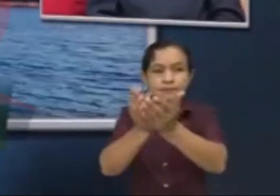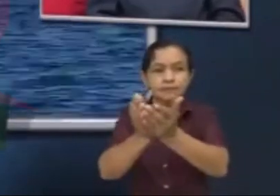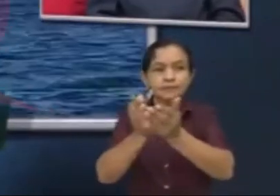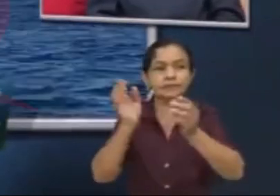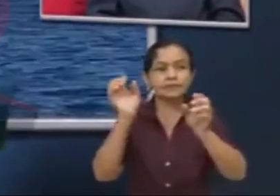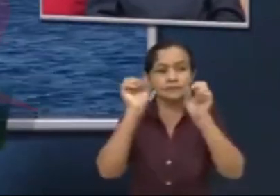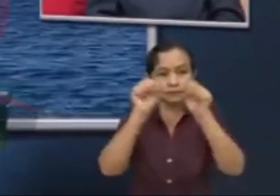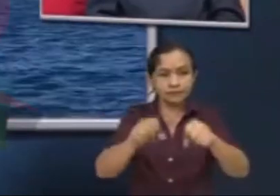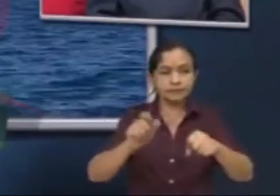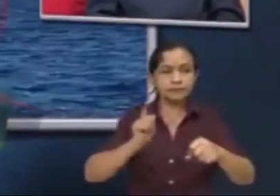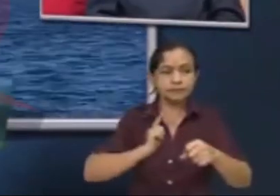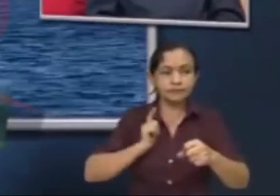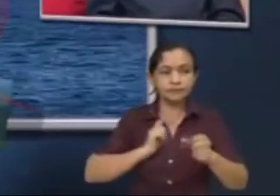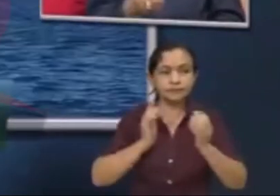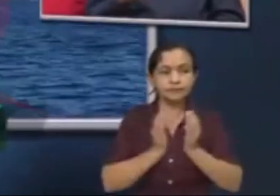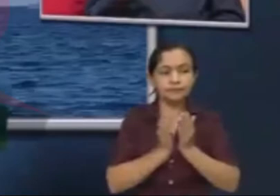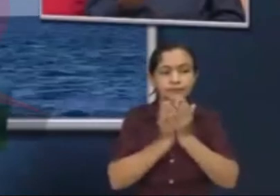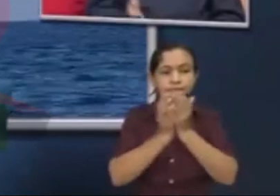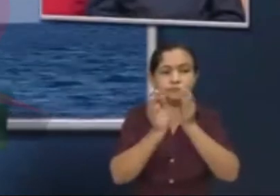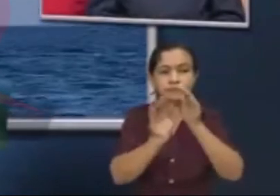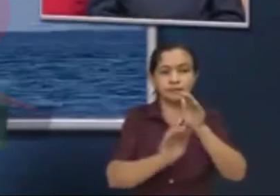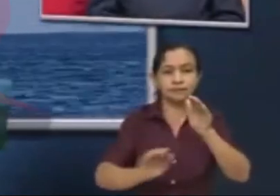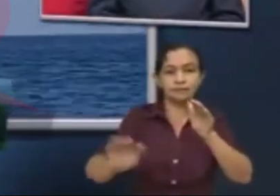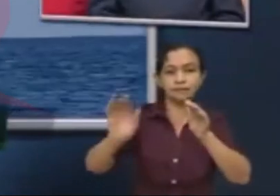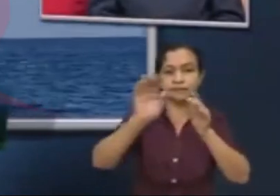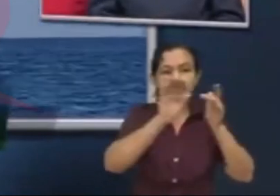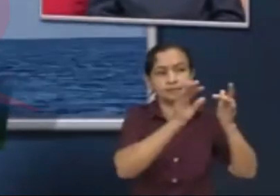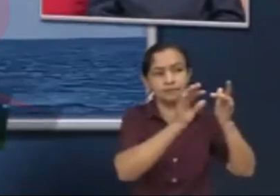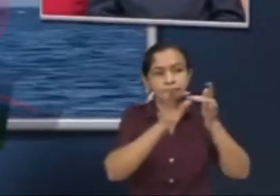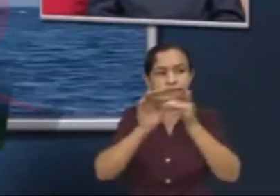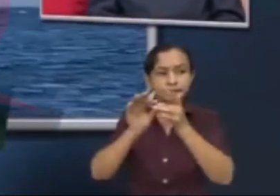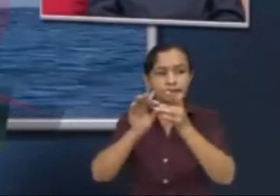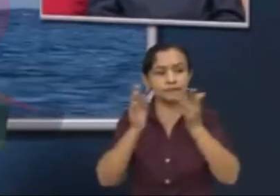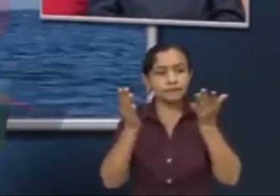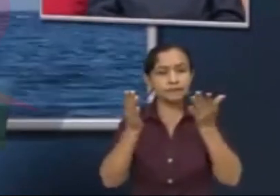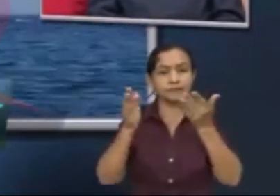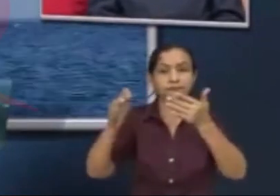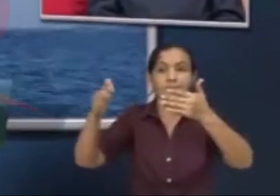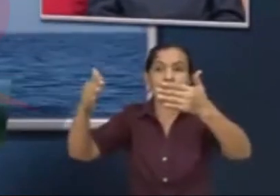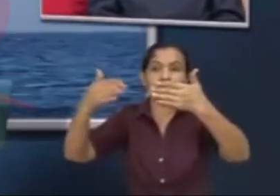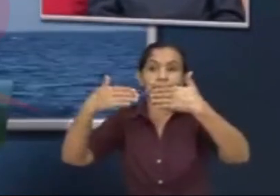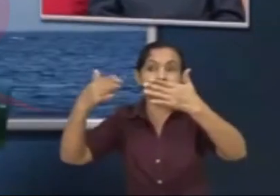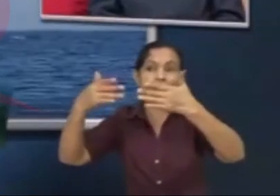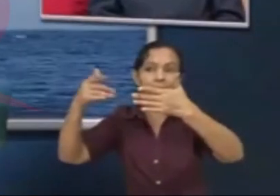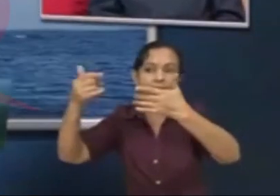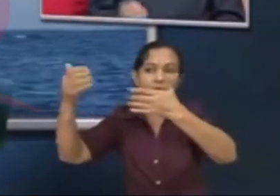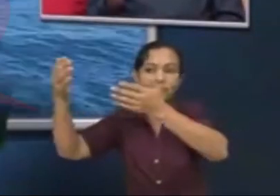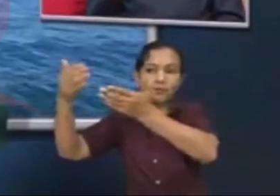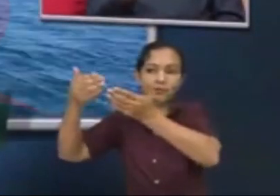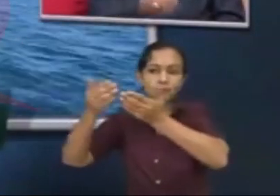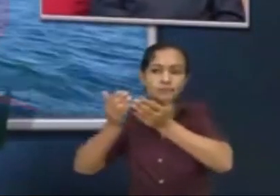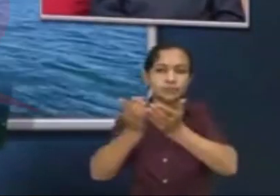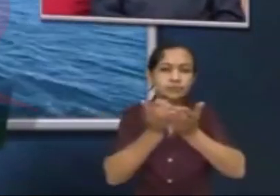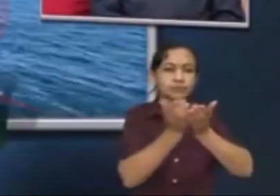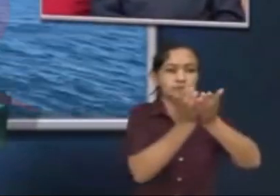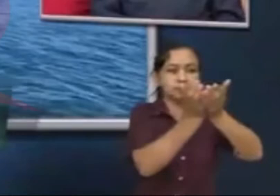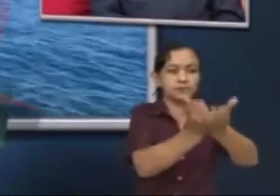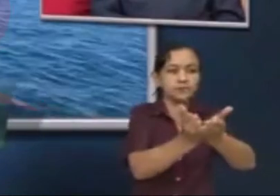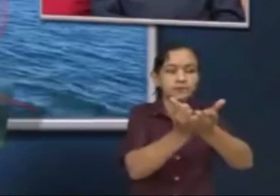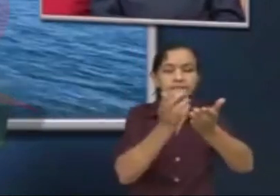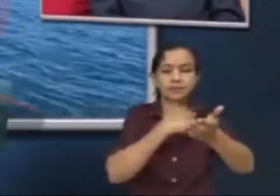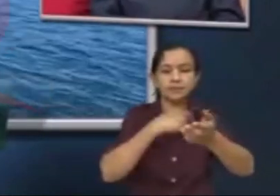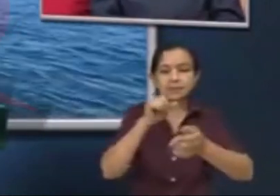poder garantizar esas obligaciones financieras que tenemos con el BESI.